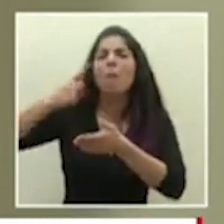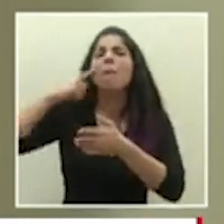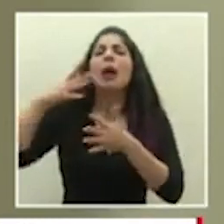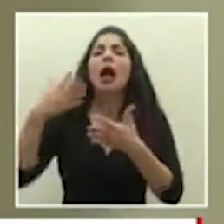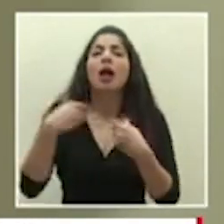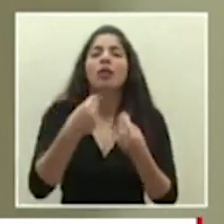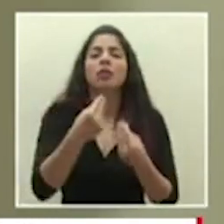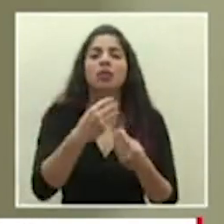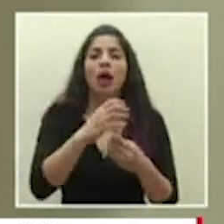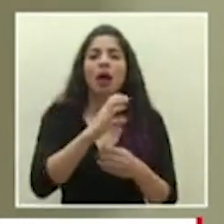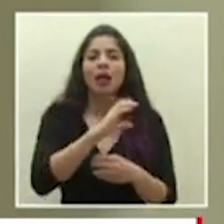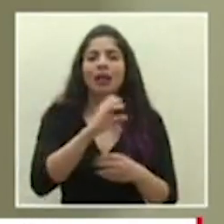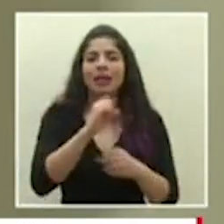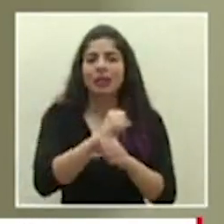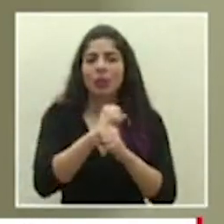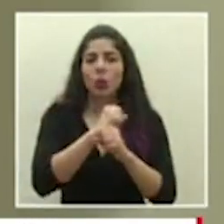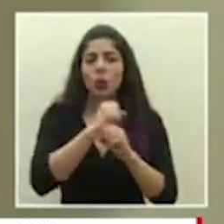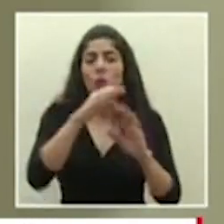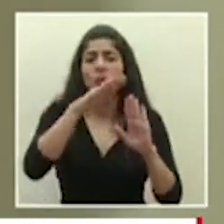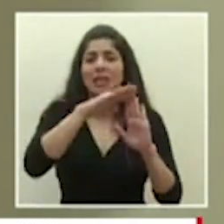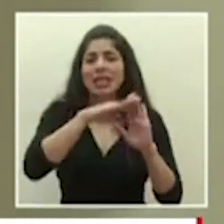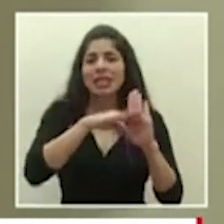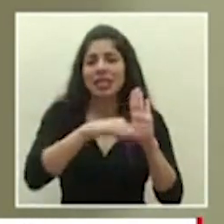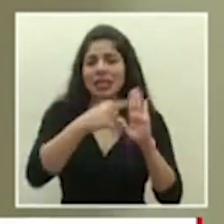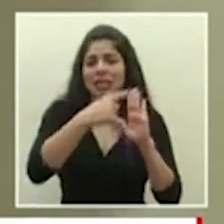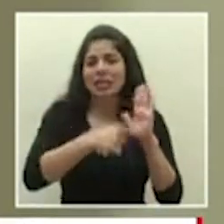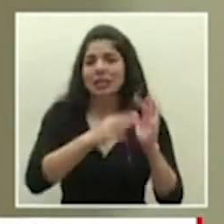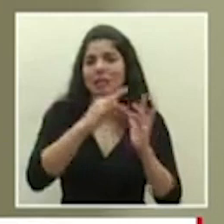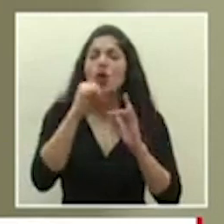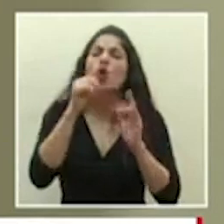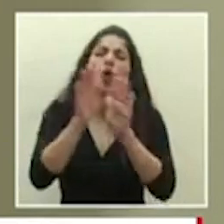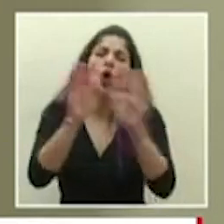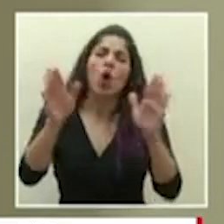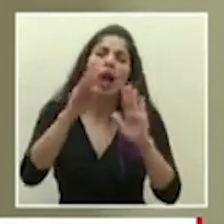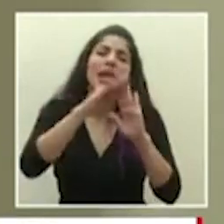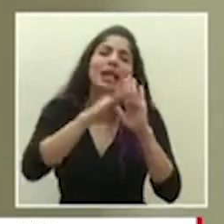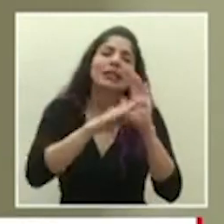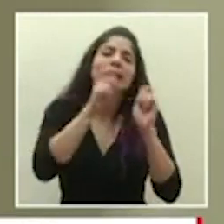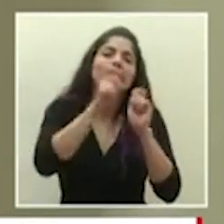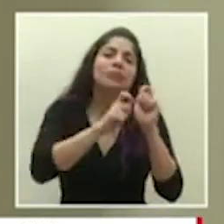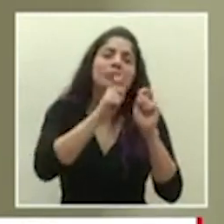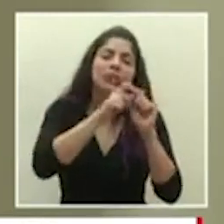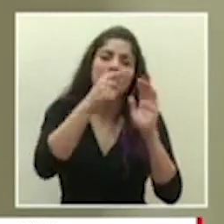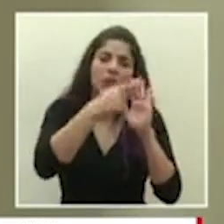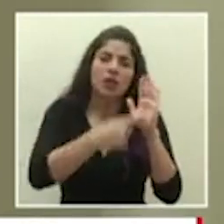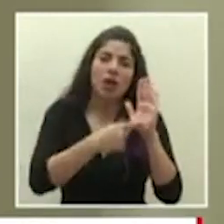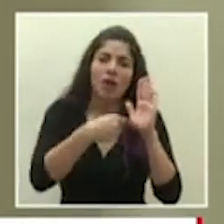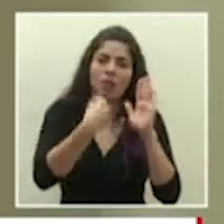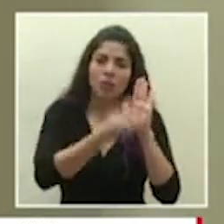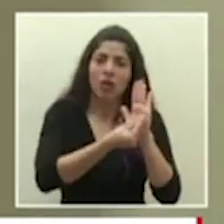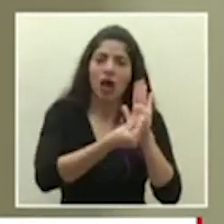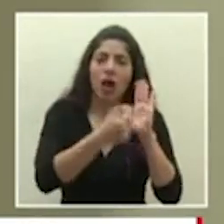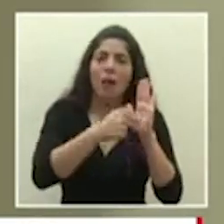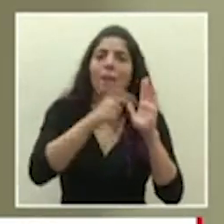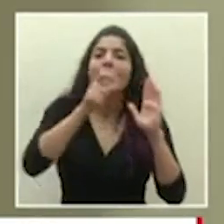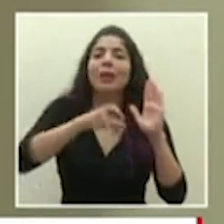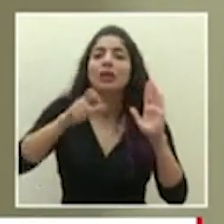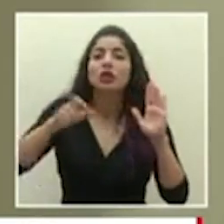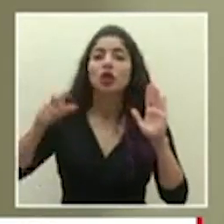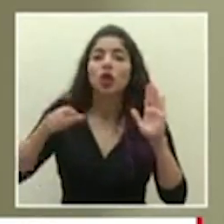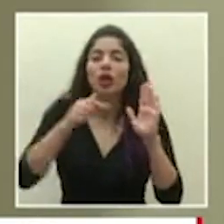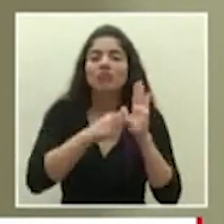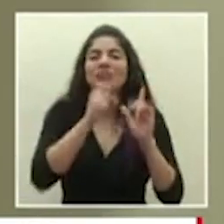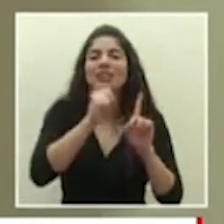de una lista específica no era general sino una lista específica de personas en